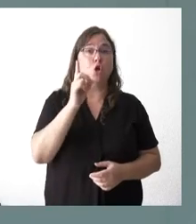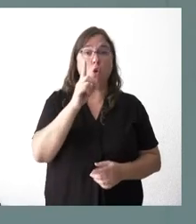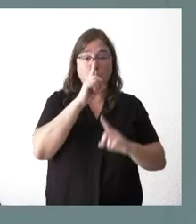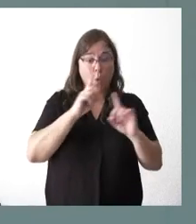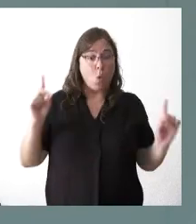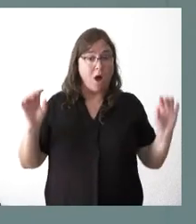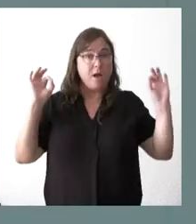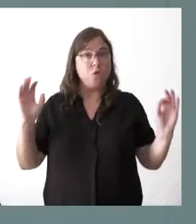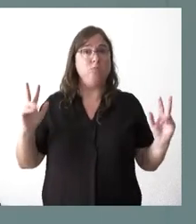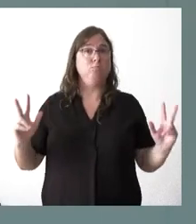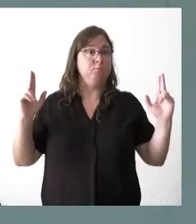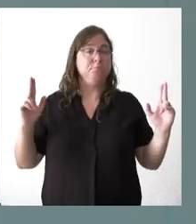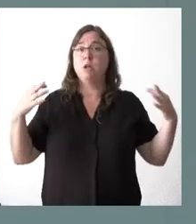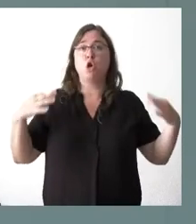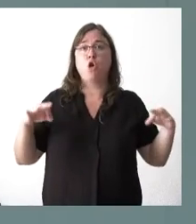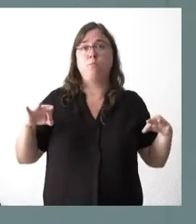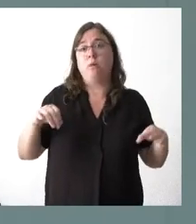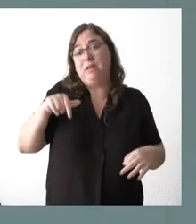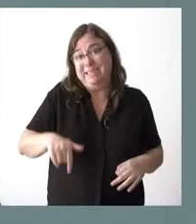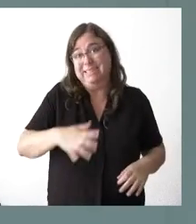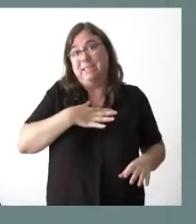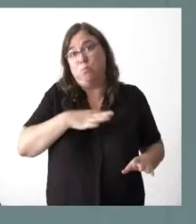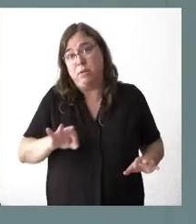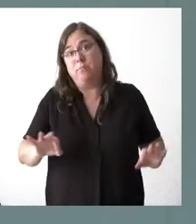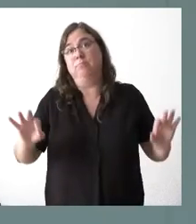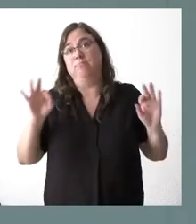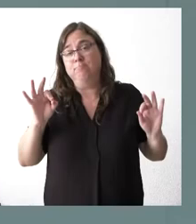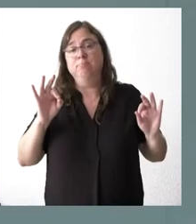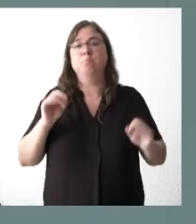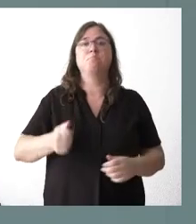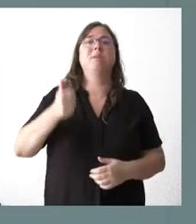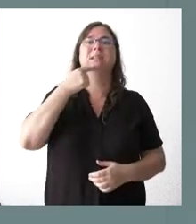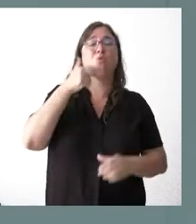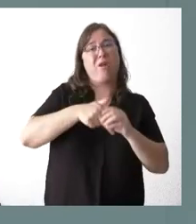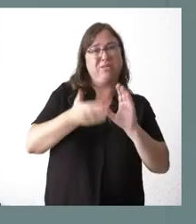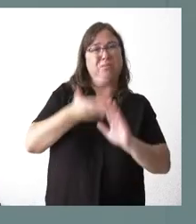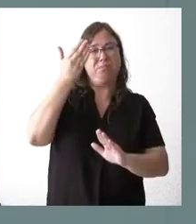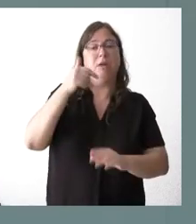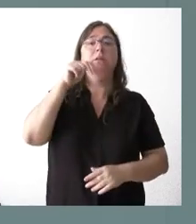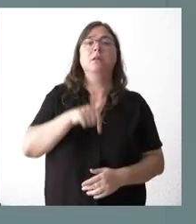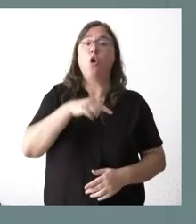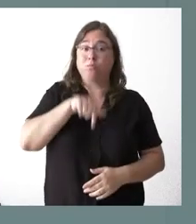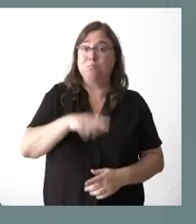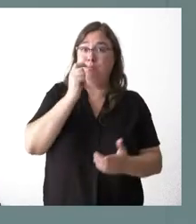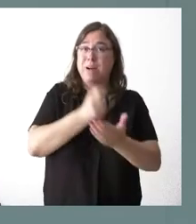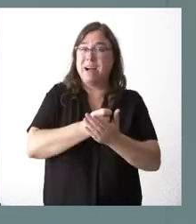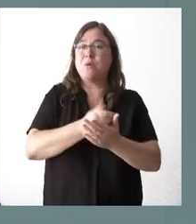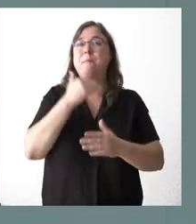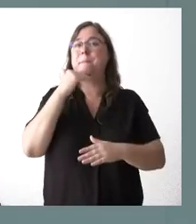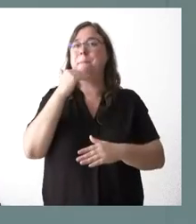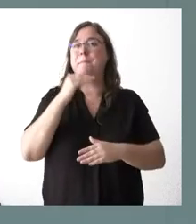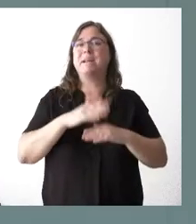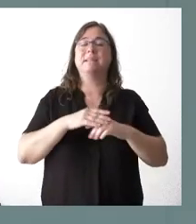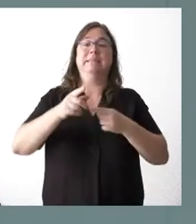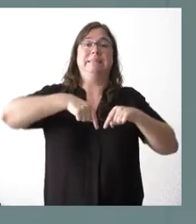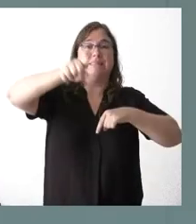concreto, como pudiera ser un año normal –y este puede ser que nos cueste más como consecuencia del coste del combustible–, estamos aportando, para mantener el transporte en